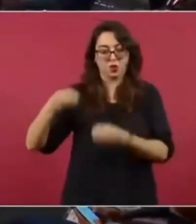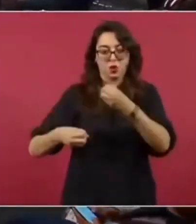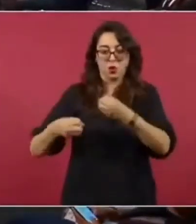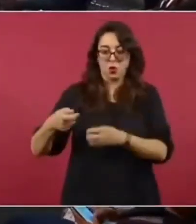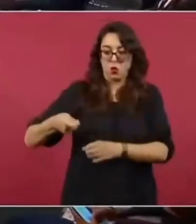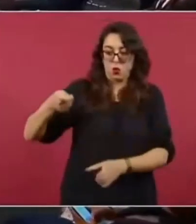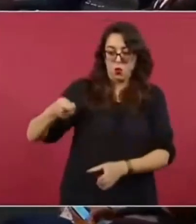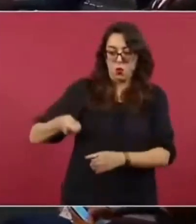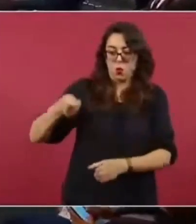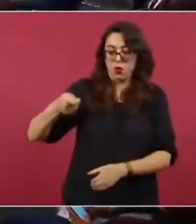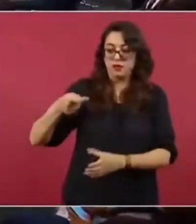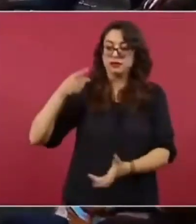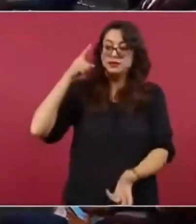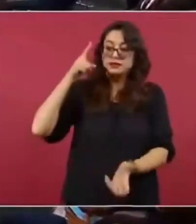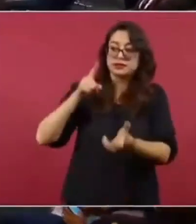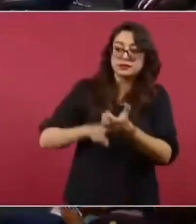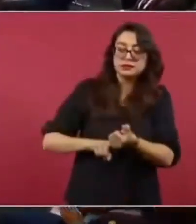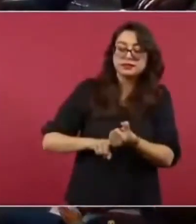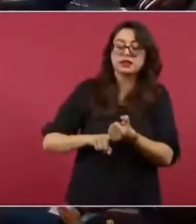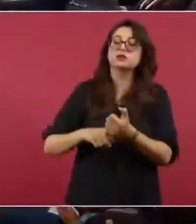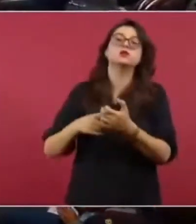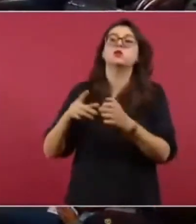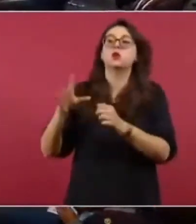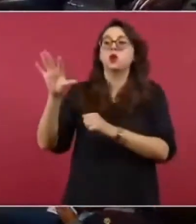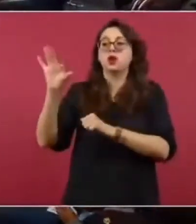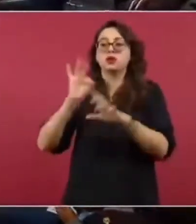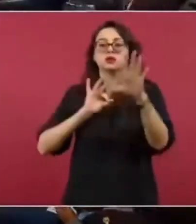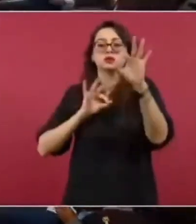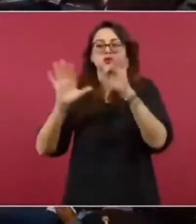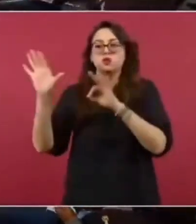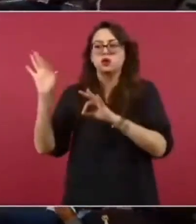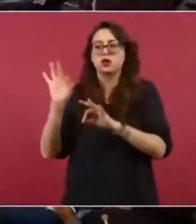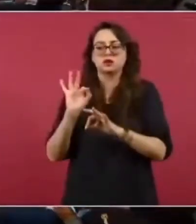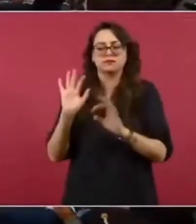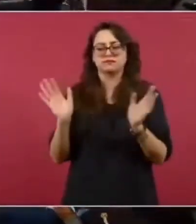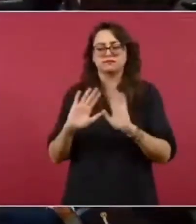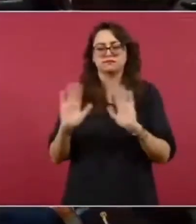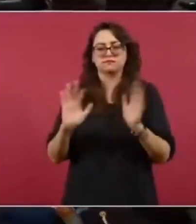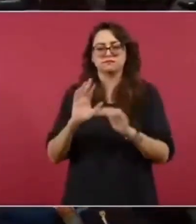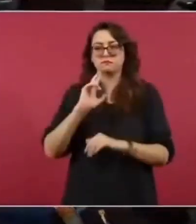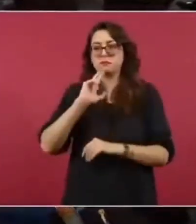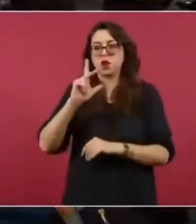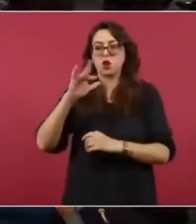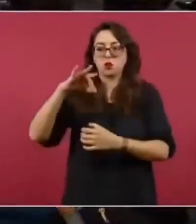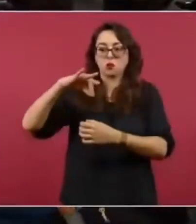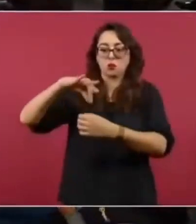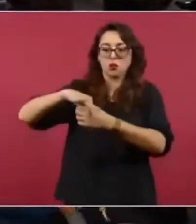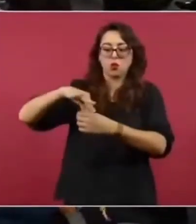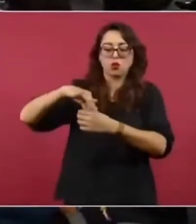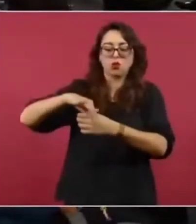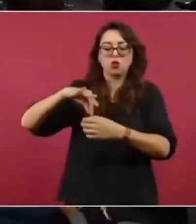del poder judicial sí o no ahí está la pregunta ya